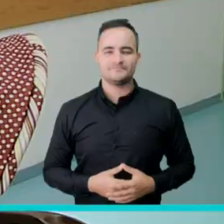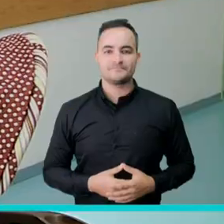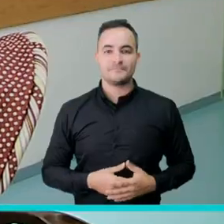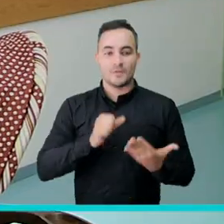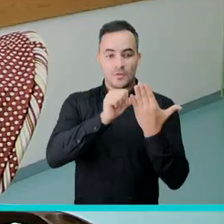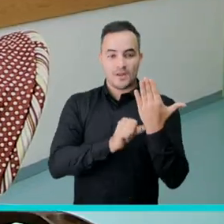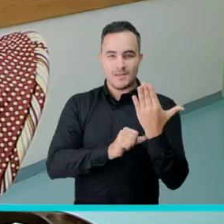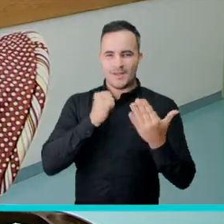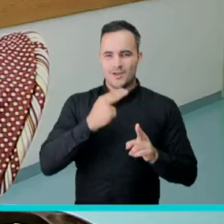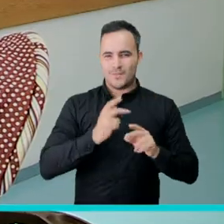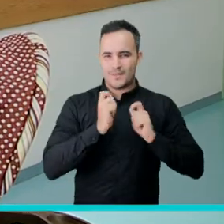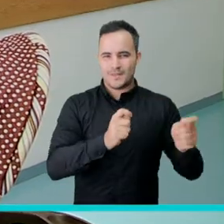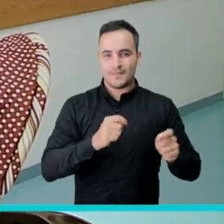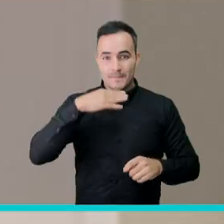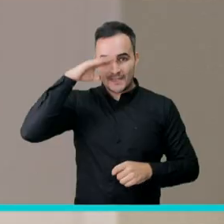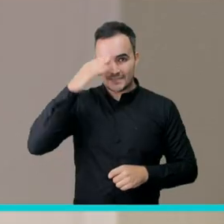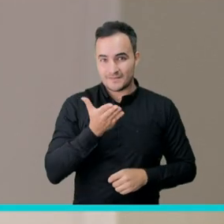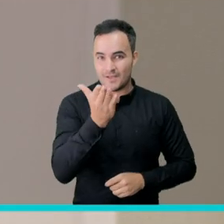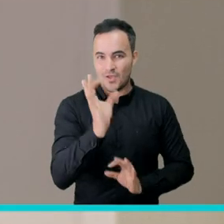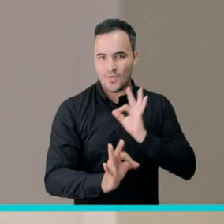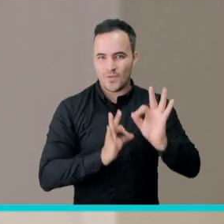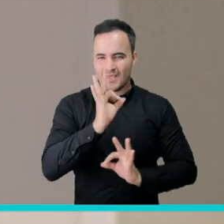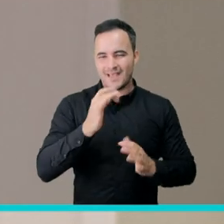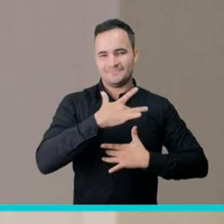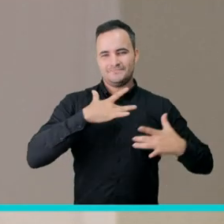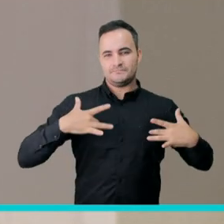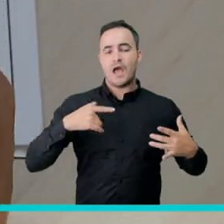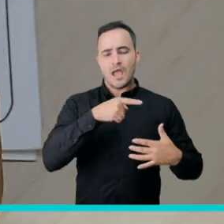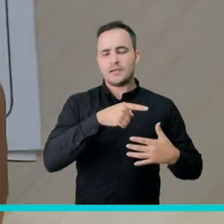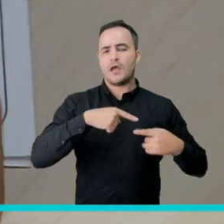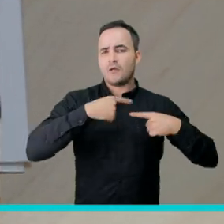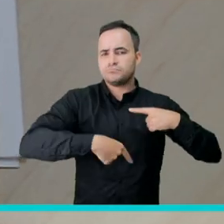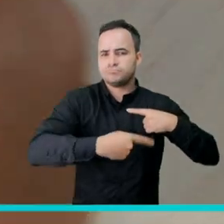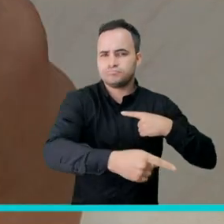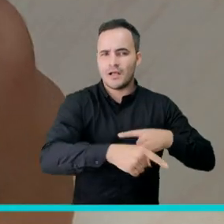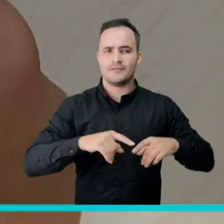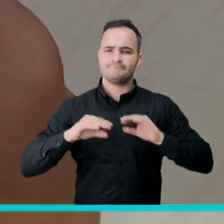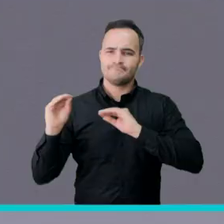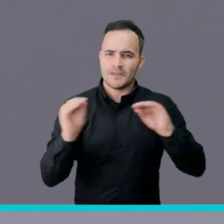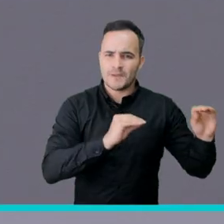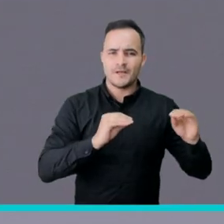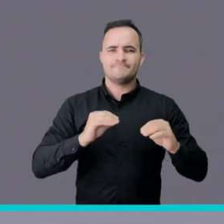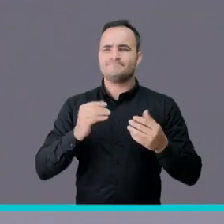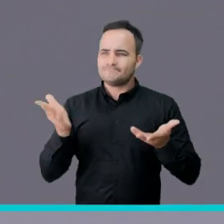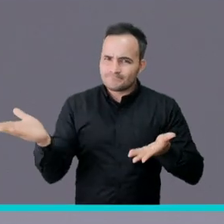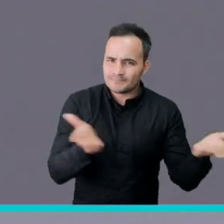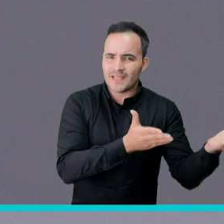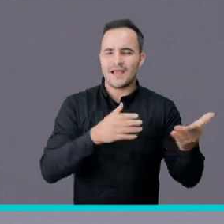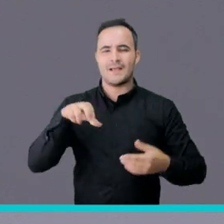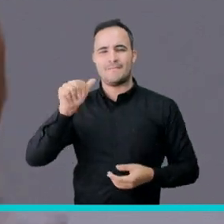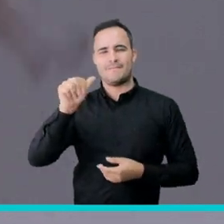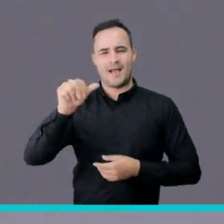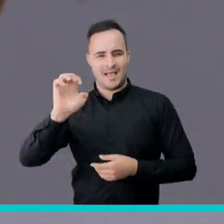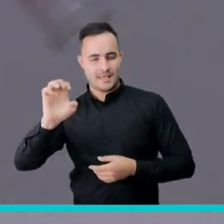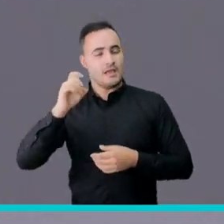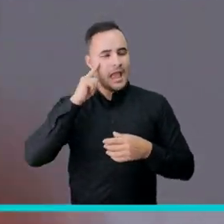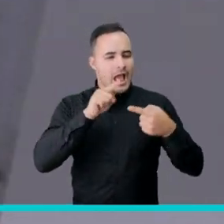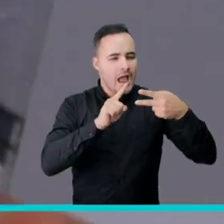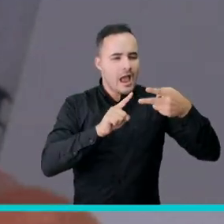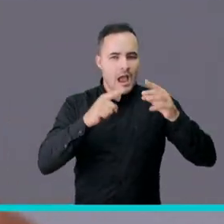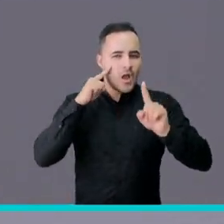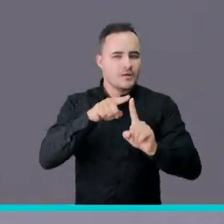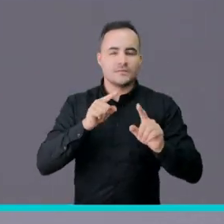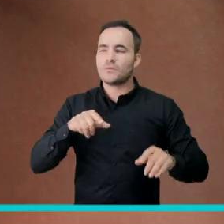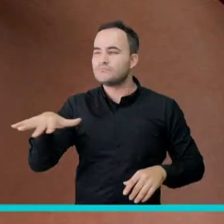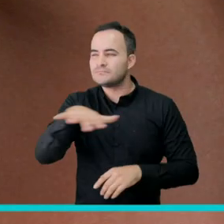El programa Medellín Me Cuida Salud desarrolla jornadas intensivas del programa ampliado de inmunizaciones PAI con